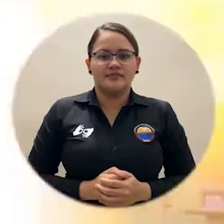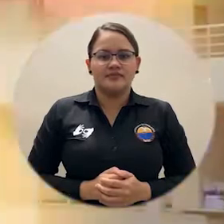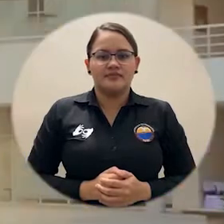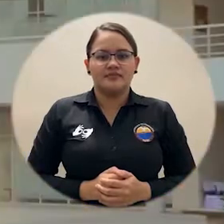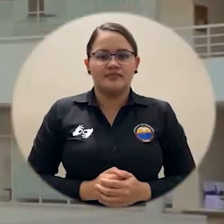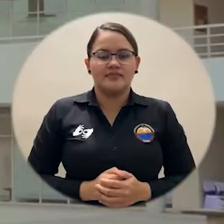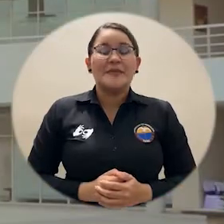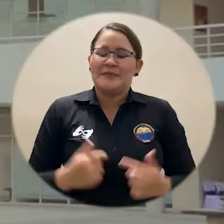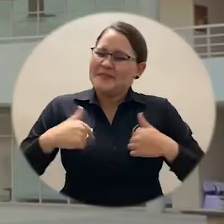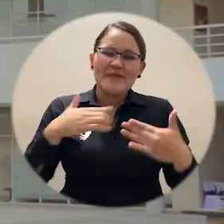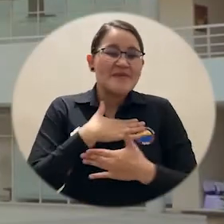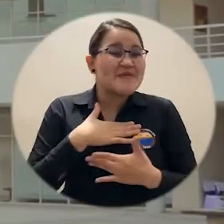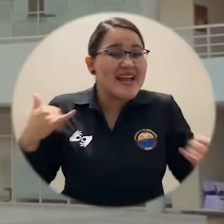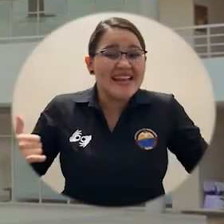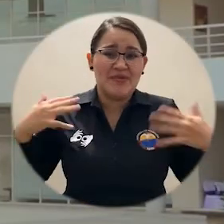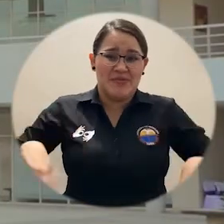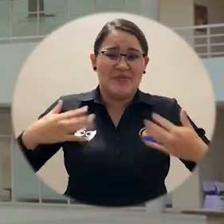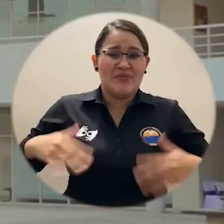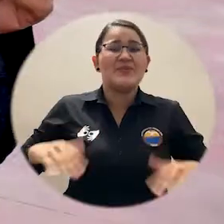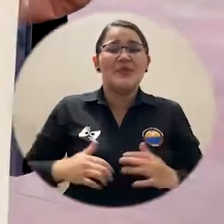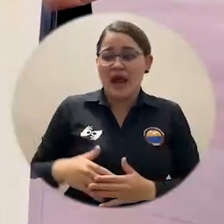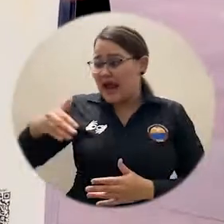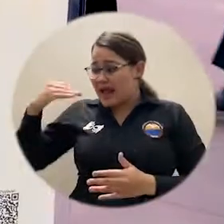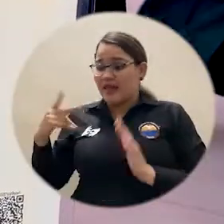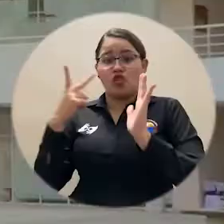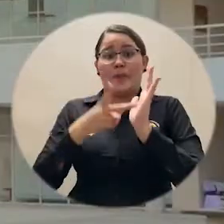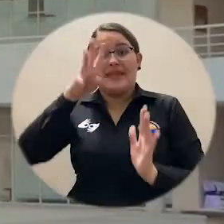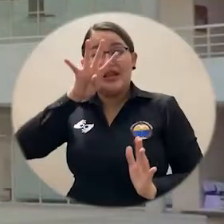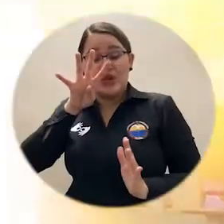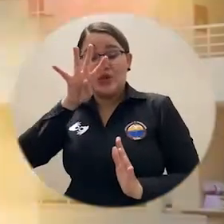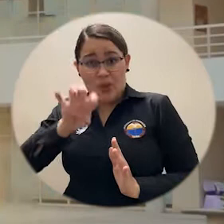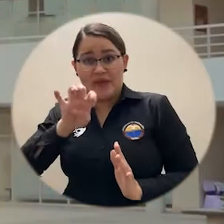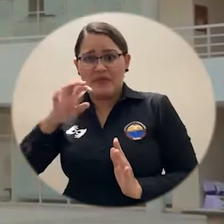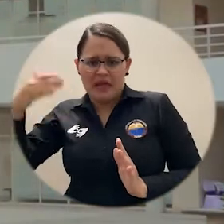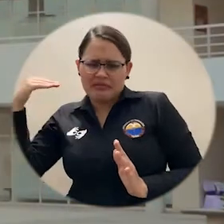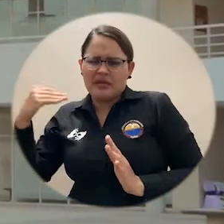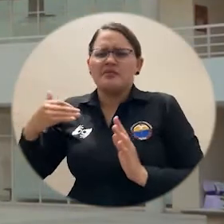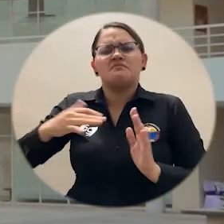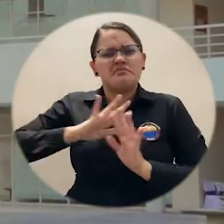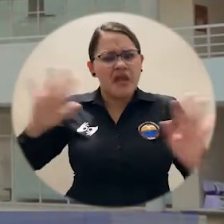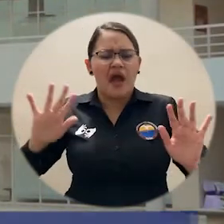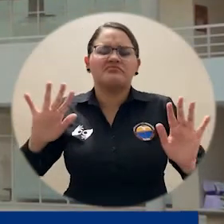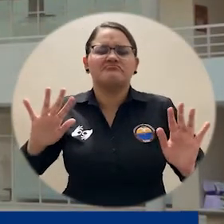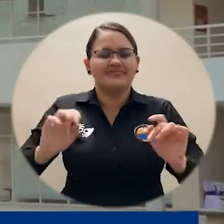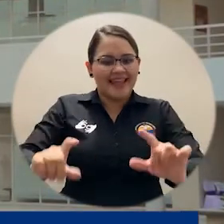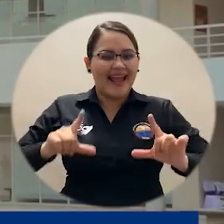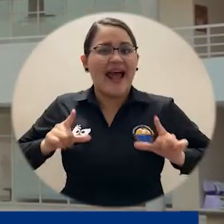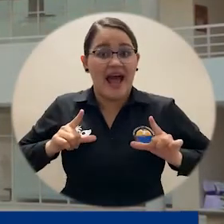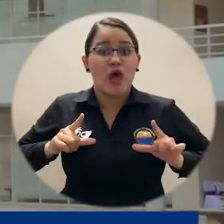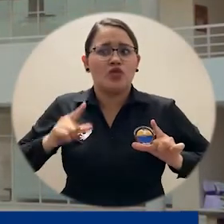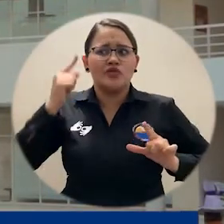Muy feliz porque desde el año 2009 que nos graduamos no habíamos tenido la oportunidad de estudiar la carrera profesional. Recuerden que para poder acceder al